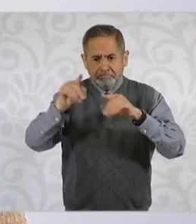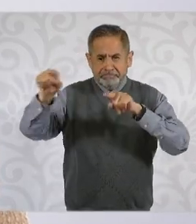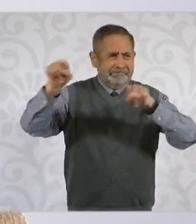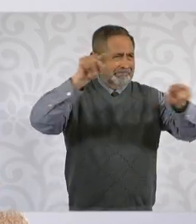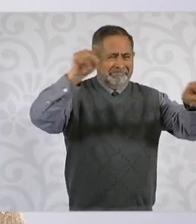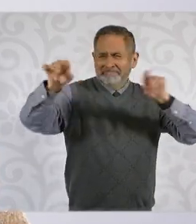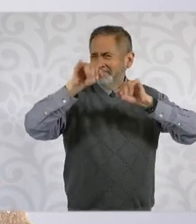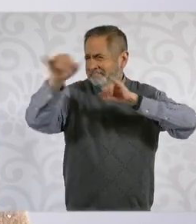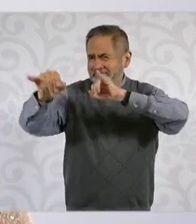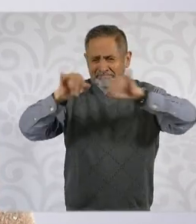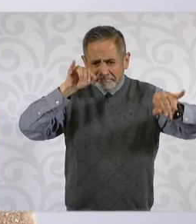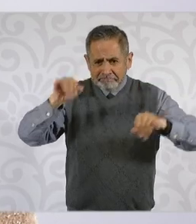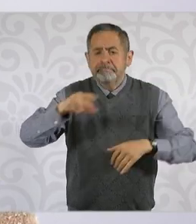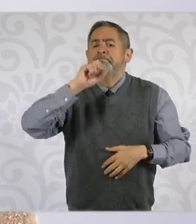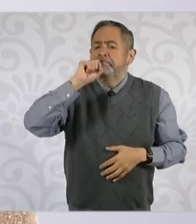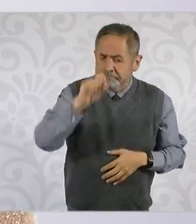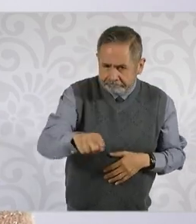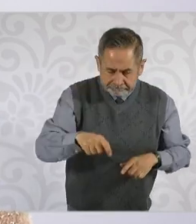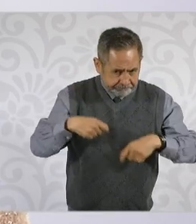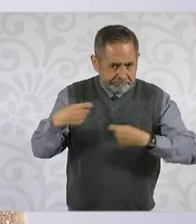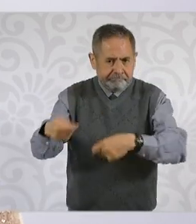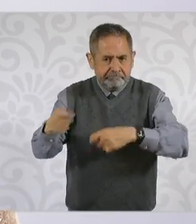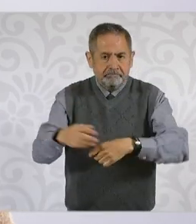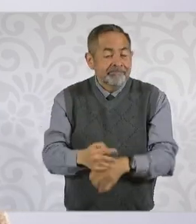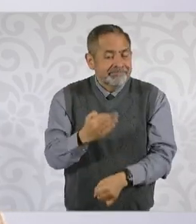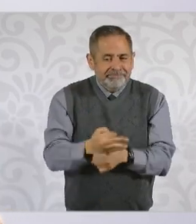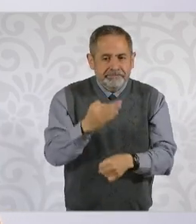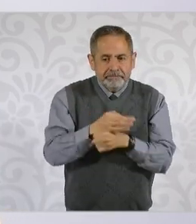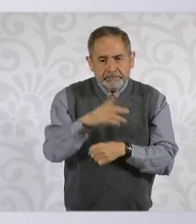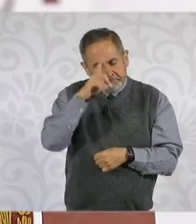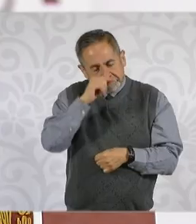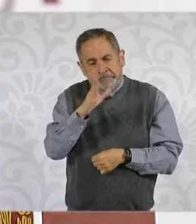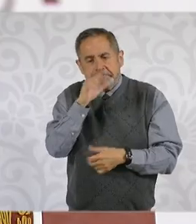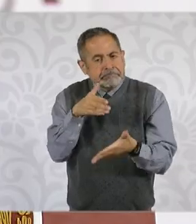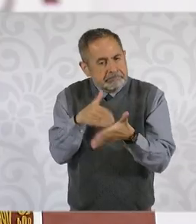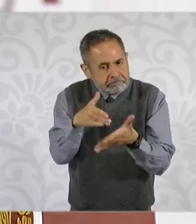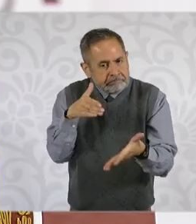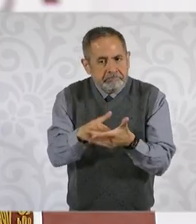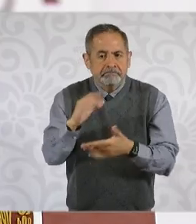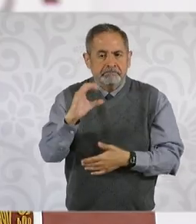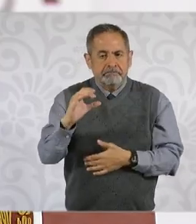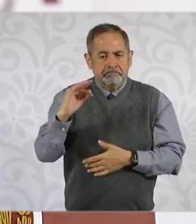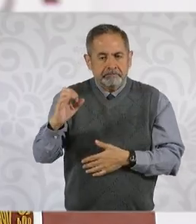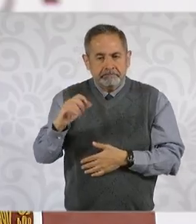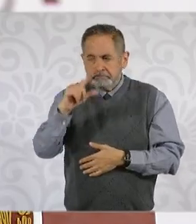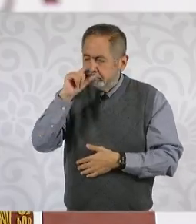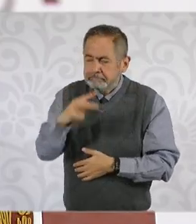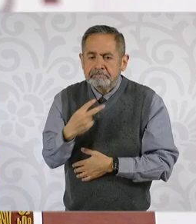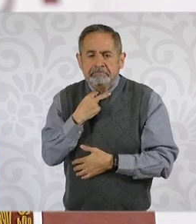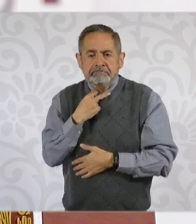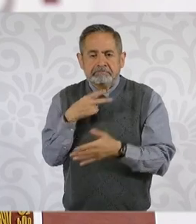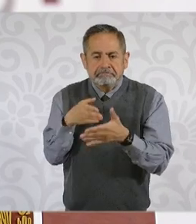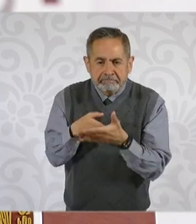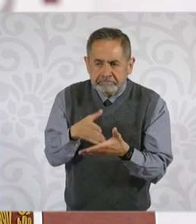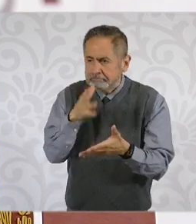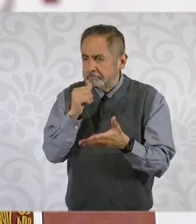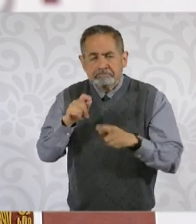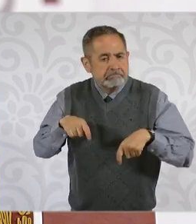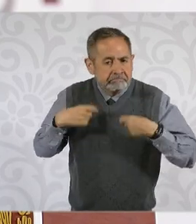Como está ahora tiene muchas limitaciones, Comisión Federal de Electricidad para llevar el internet para todos.